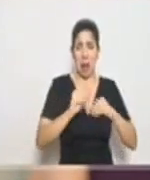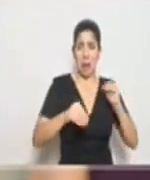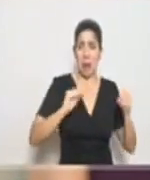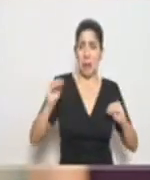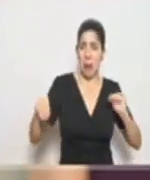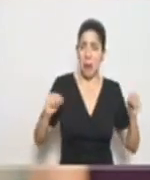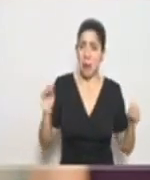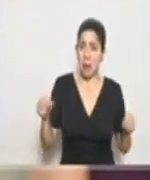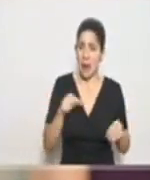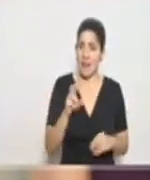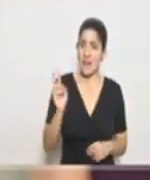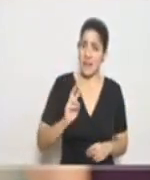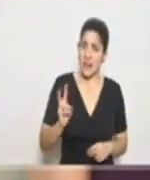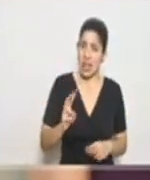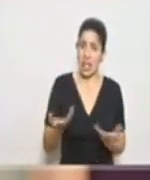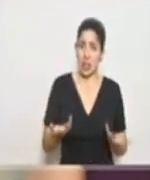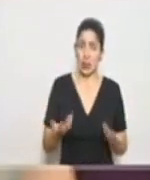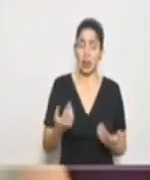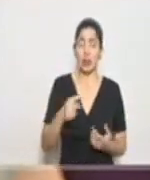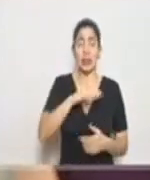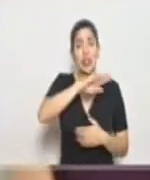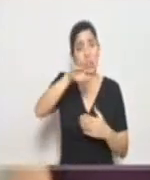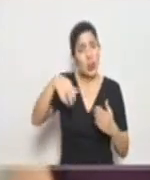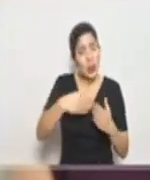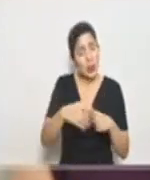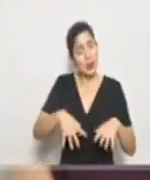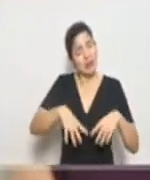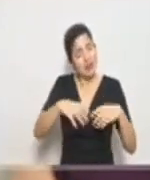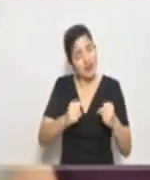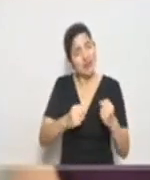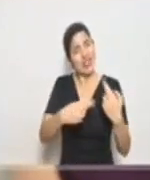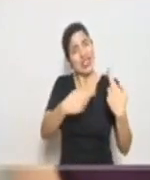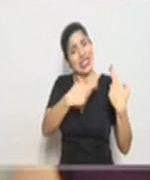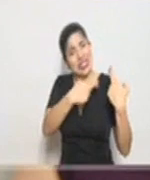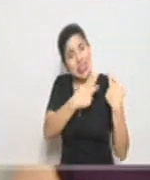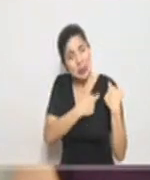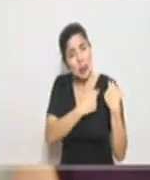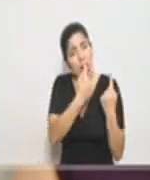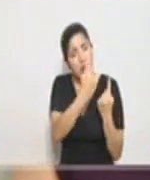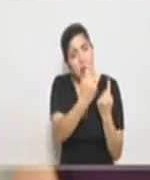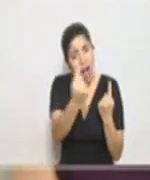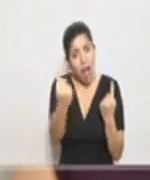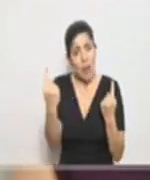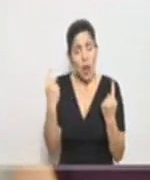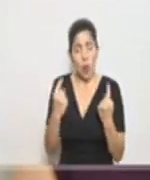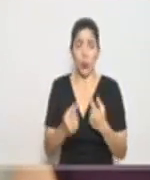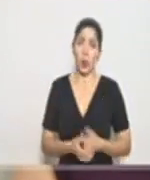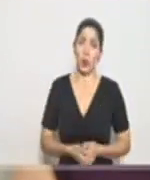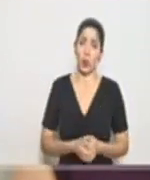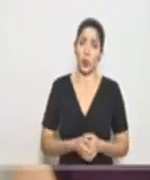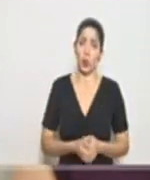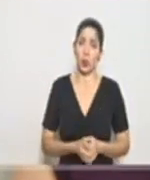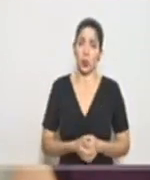este virus. Nos toca tomar la responsabilidad a cada uno de nosotros, a cada una de las y los